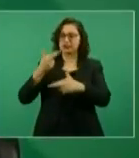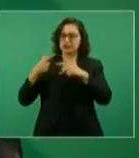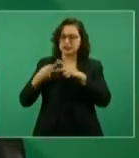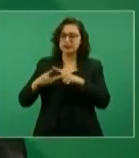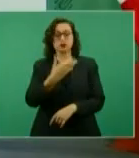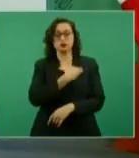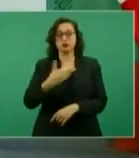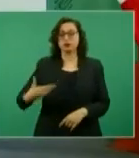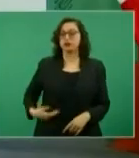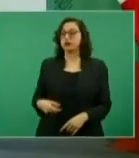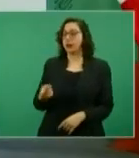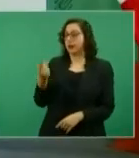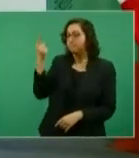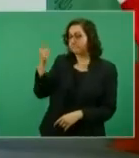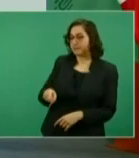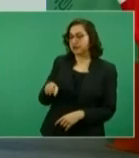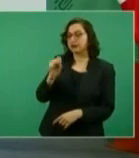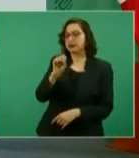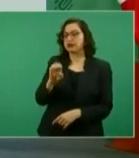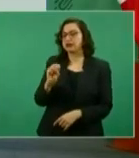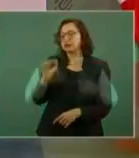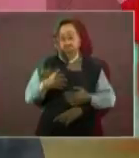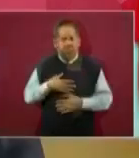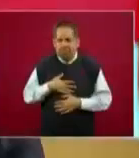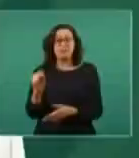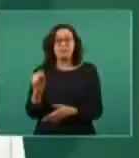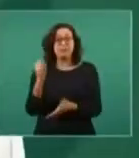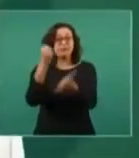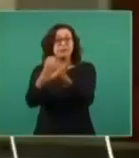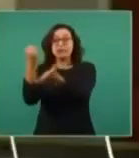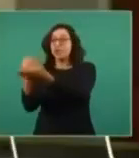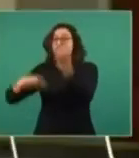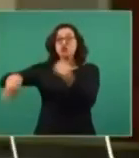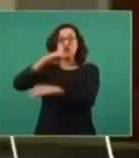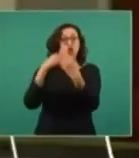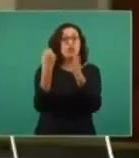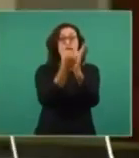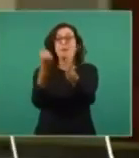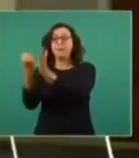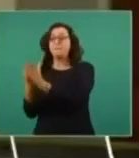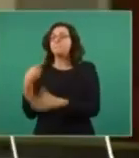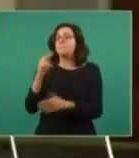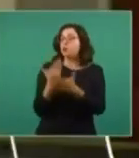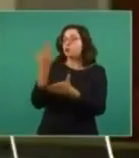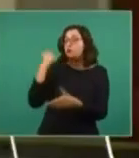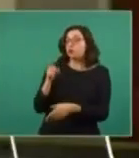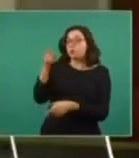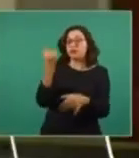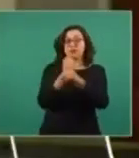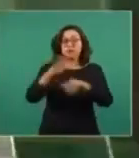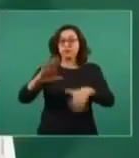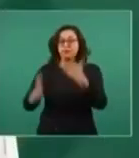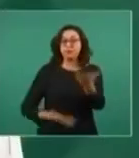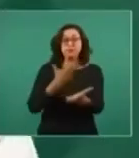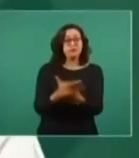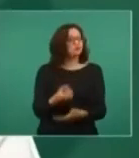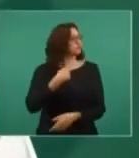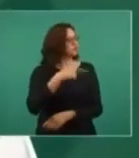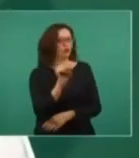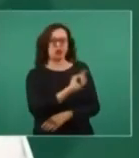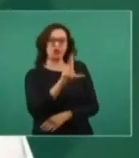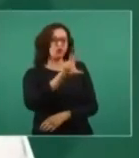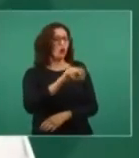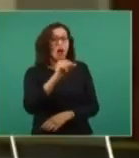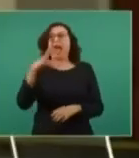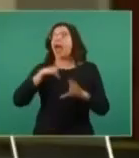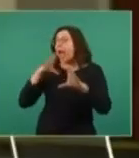Ramírez, que lo puso en su lugar. Que lo sacó de quicio con sus preguntas. Lo puso en su lugar. ¿Fue usted, doctor? No, no, Penny Ley. Usted lo